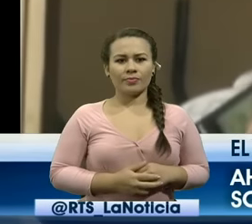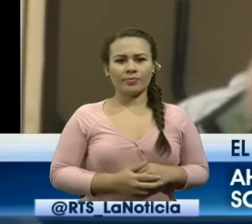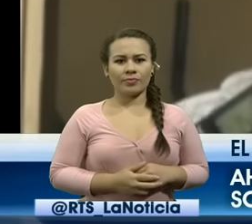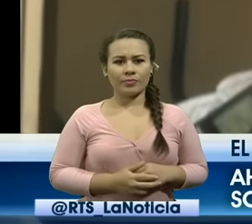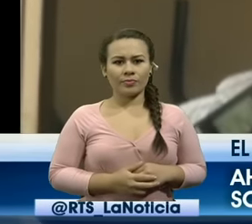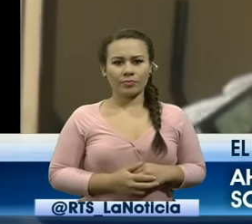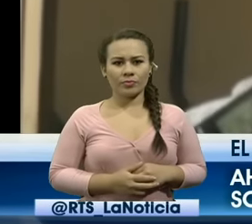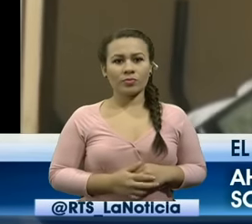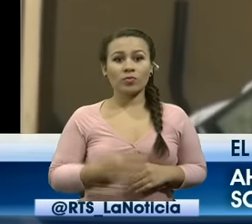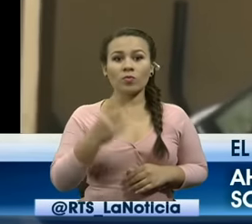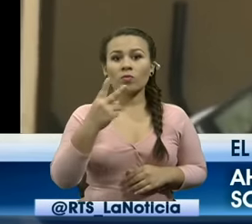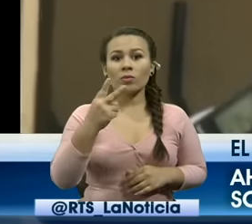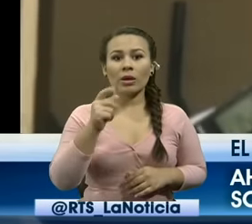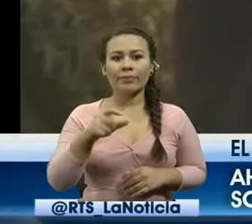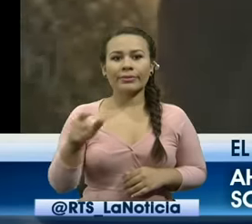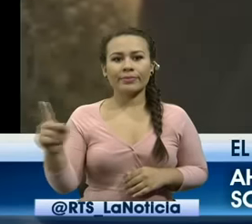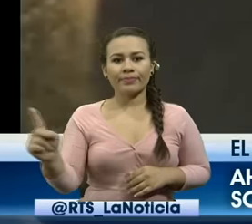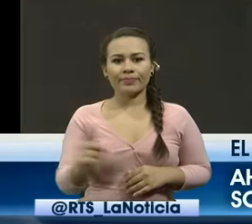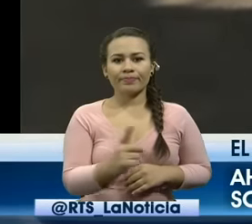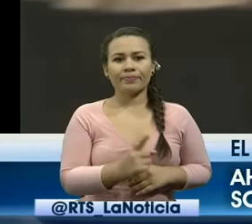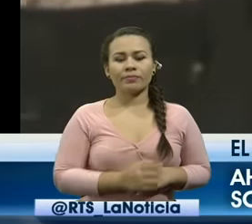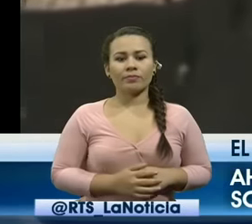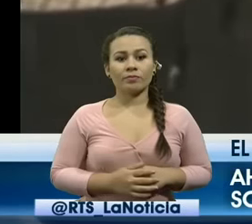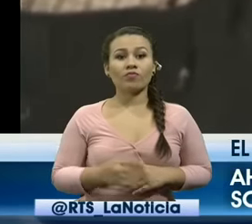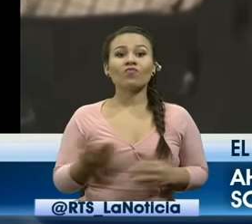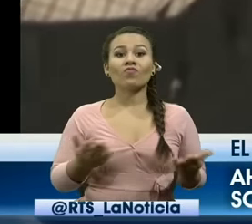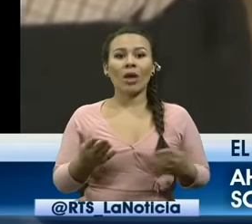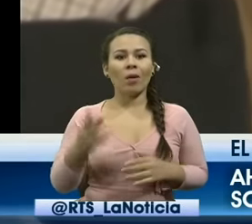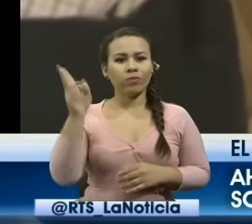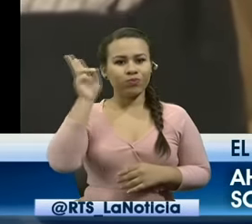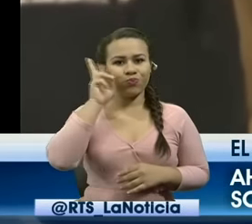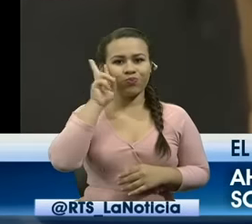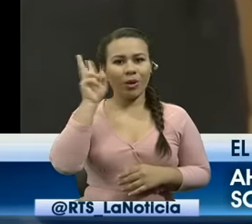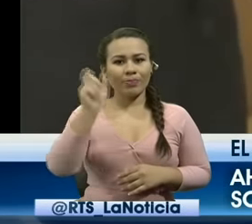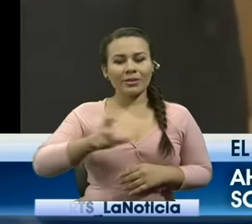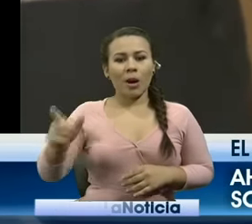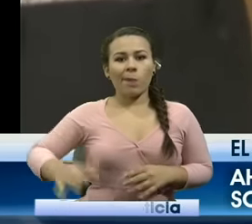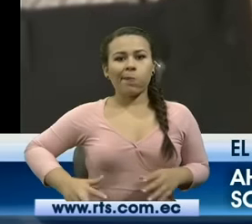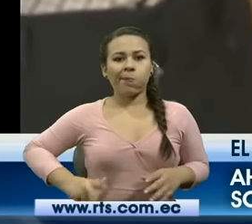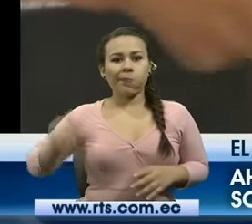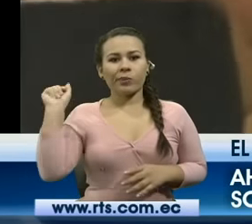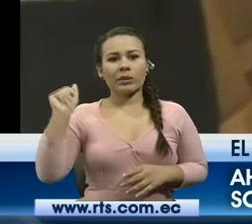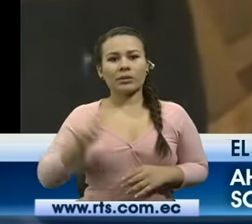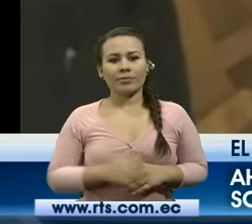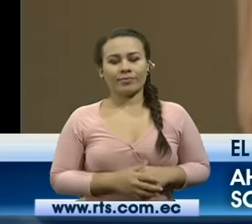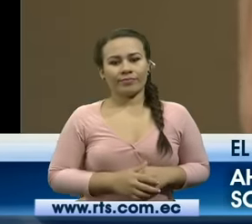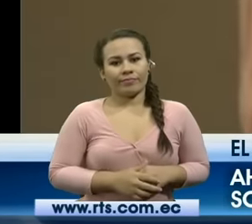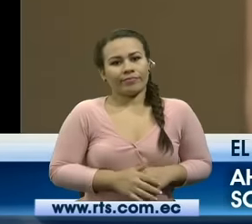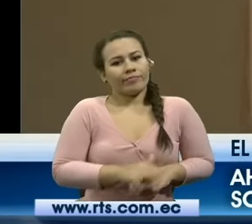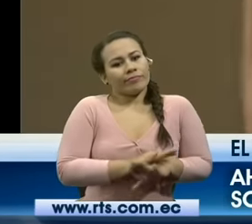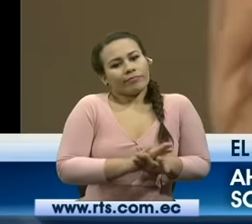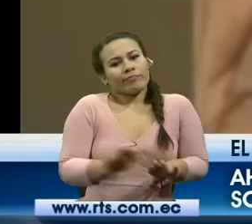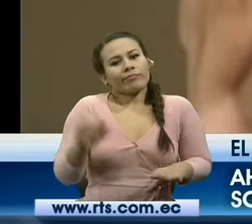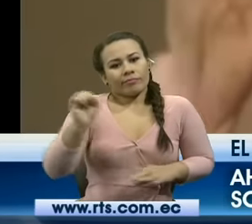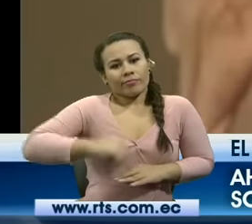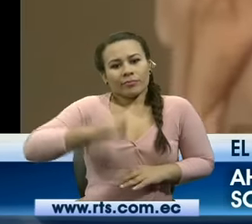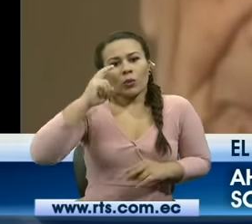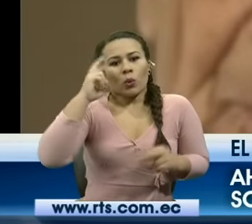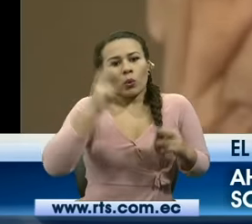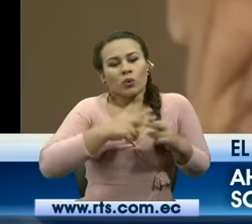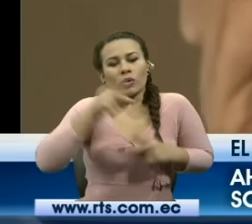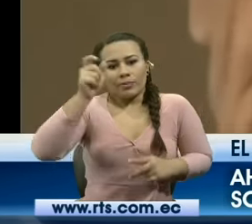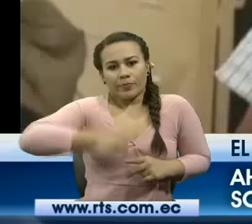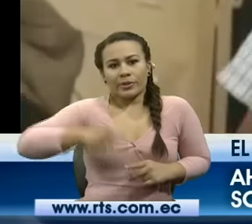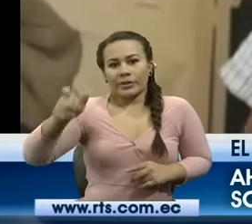me los dos se me presentaron fue estafado por dos desconocidos sin embargo el perjudicado dice recordar muy bien las características